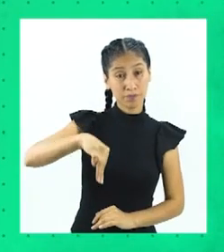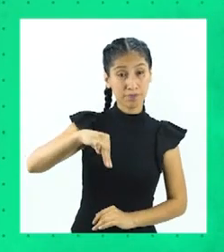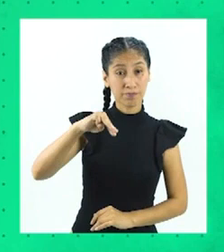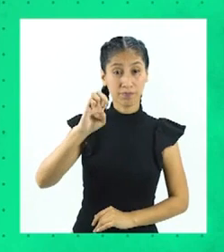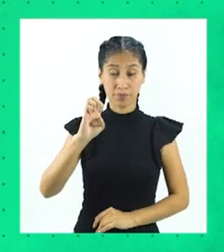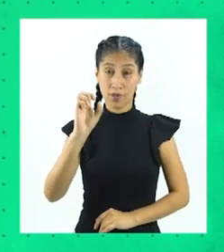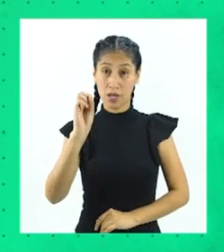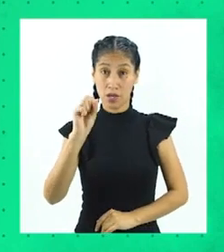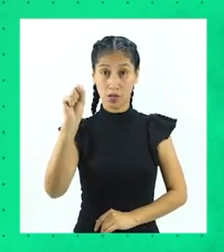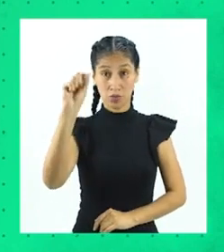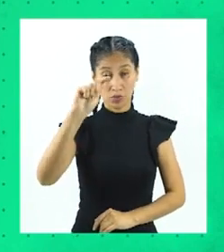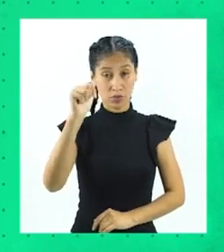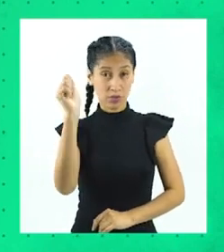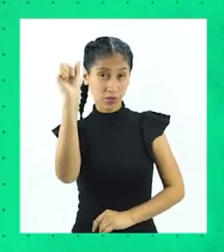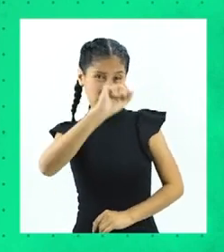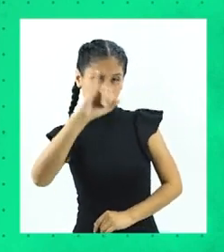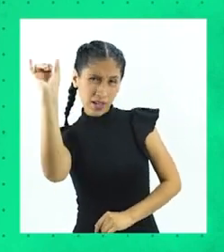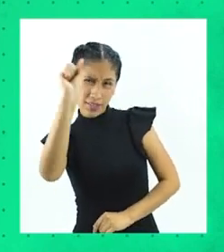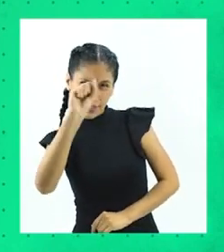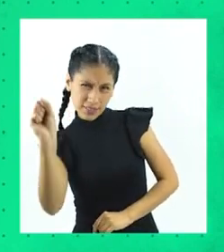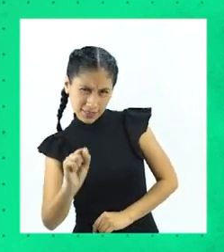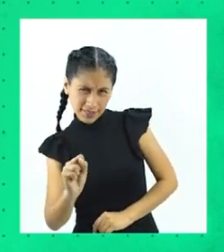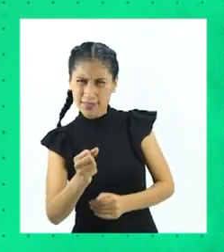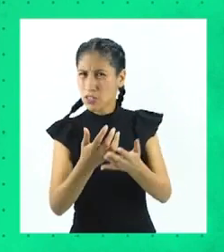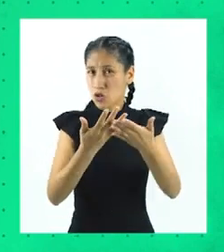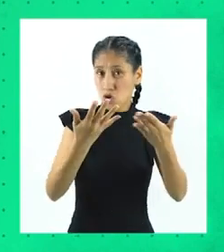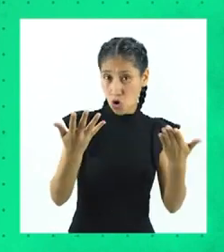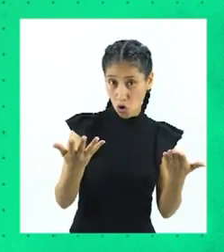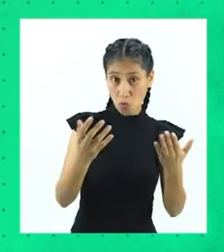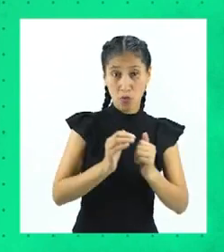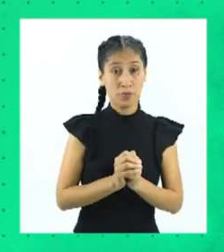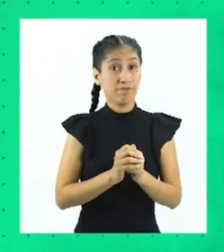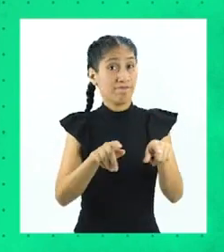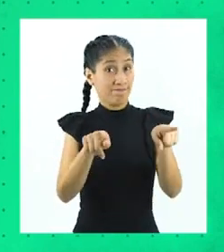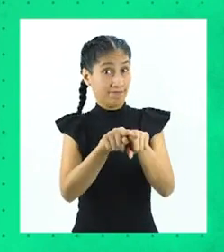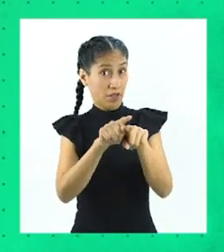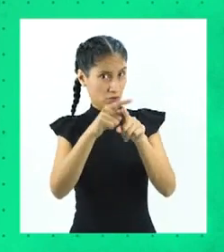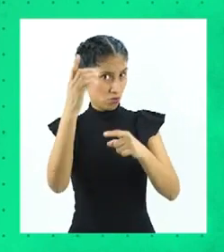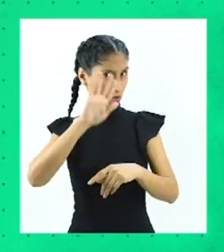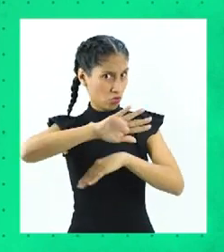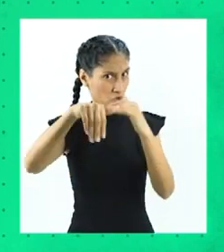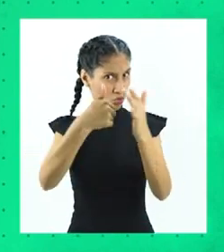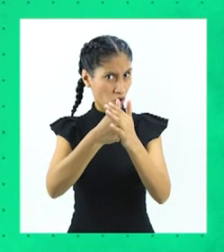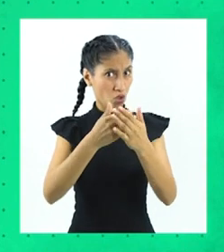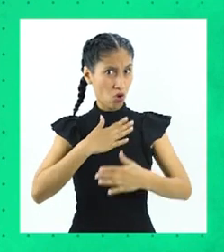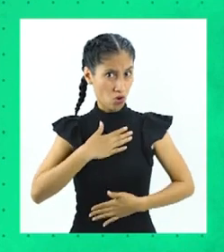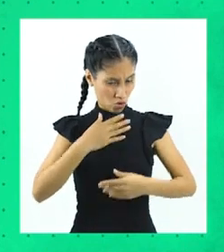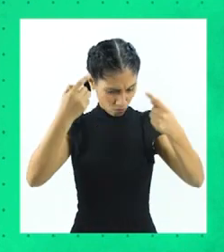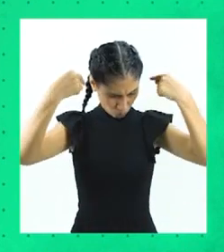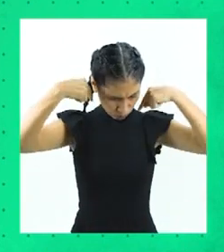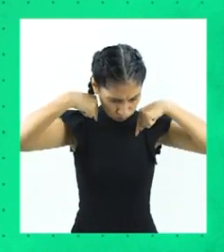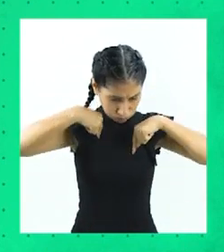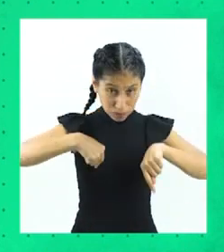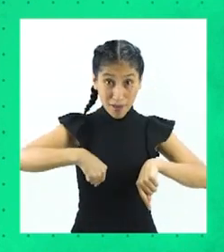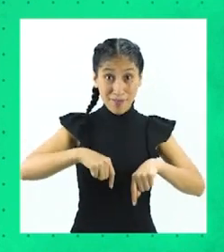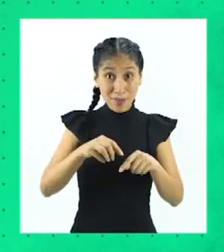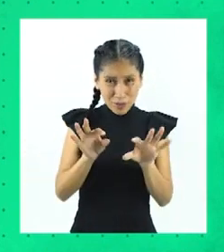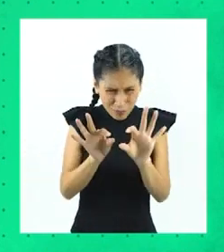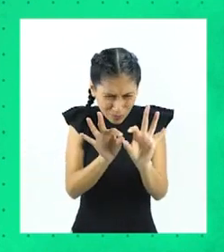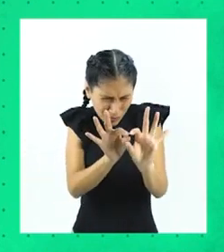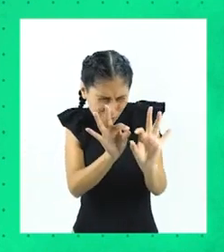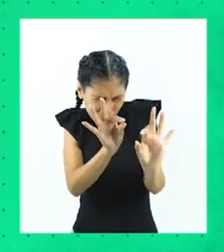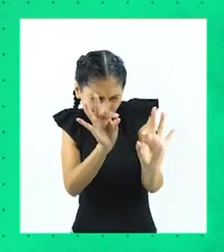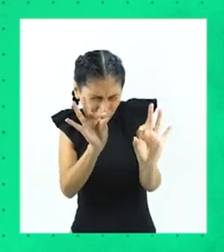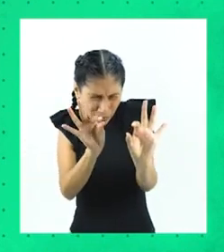capacidad que tienen los seres vivos para regular y mantener constantes las condiciones internas de modo que sus células